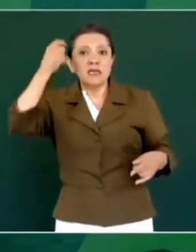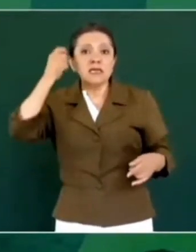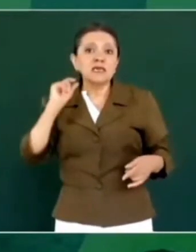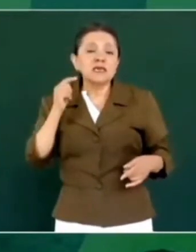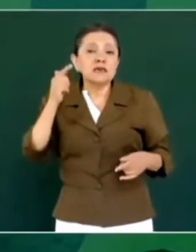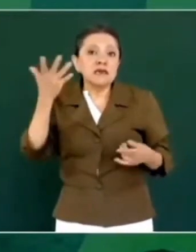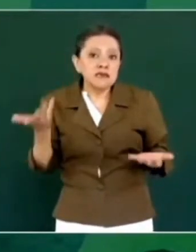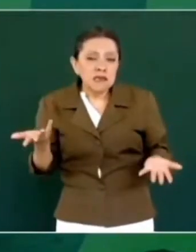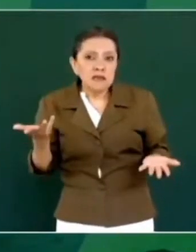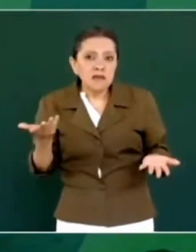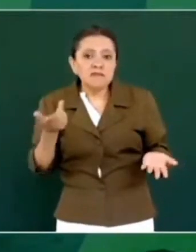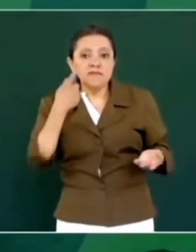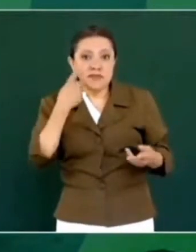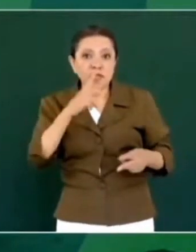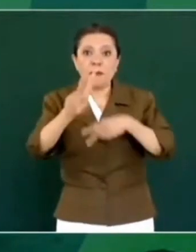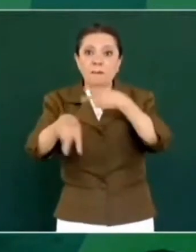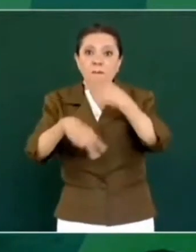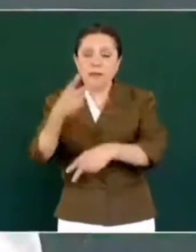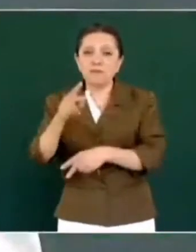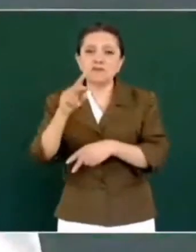Vamos a Ayutla de los Libres.